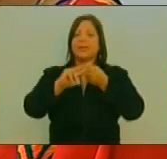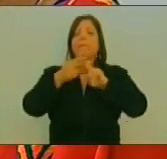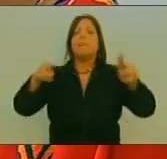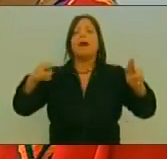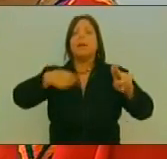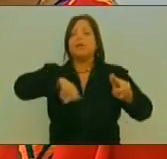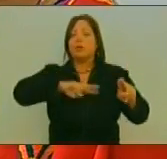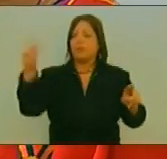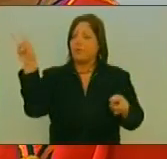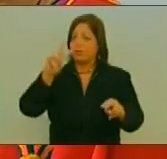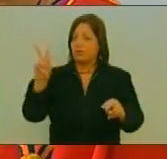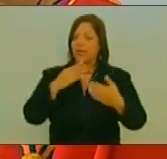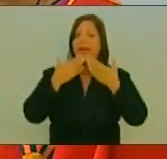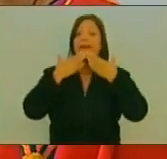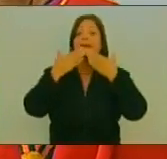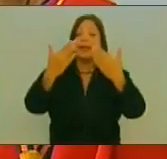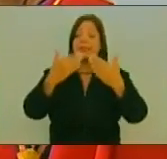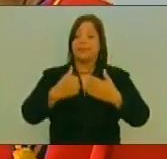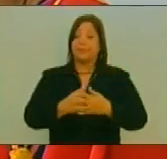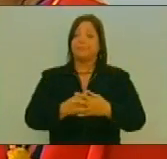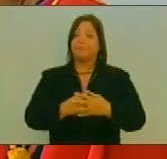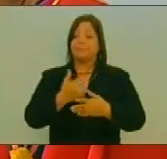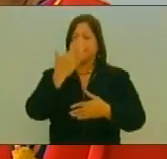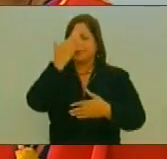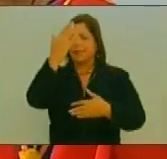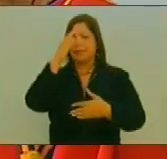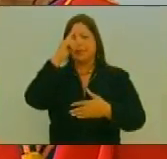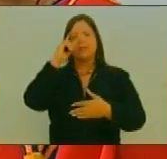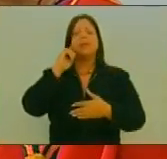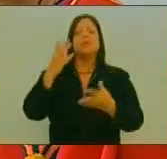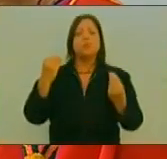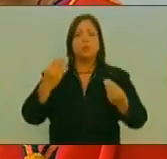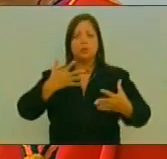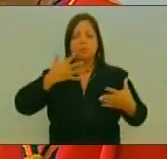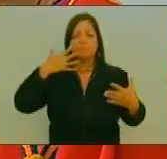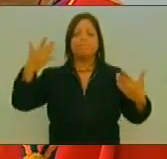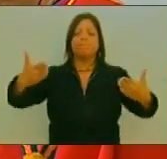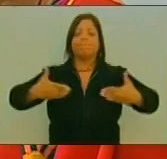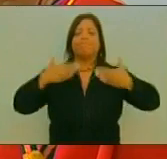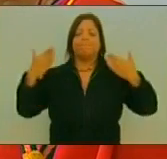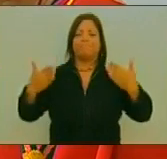Nuestro País Y Quiero Decirlo También Con Mucho Orgullo